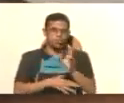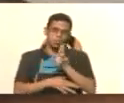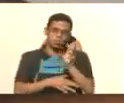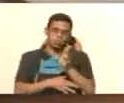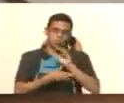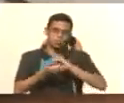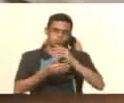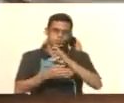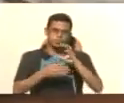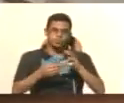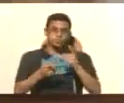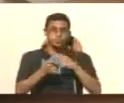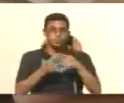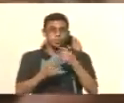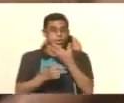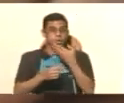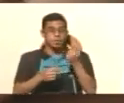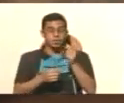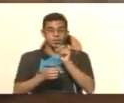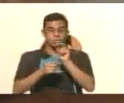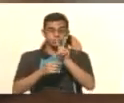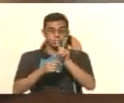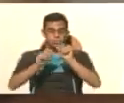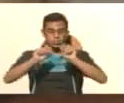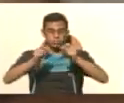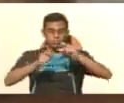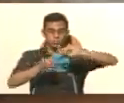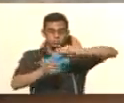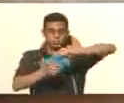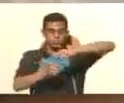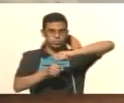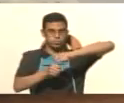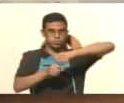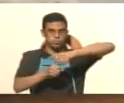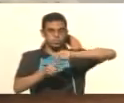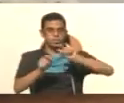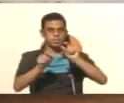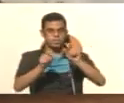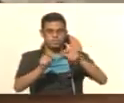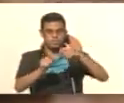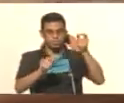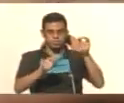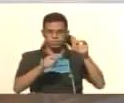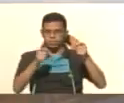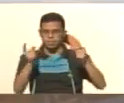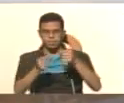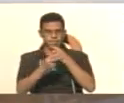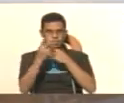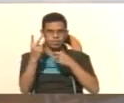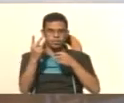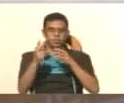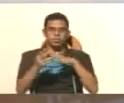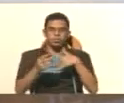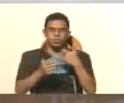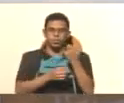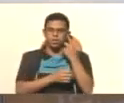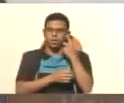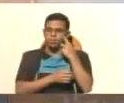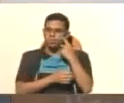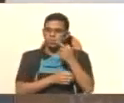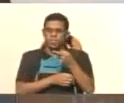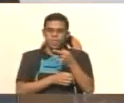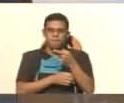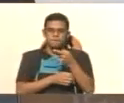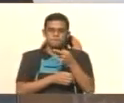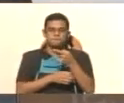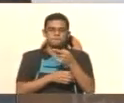sacar ambos tornillos que tiene para desprenderla y así podamos tener acceso a la mayoría de